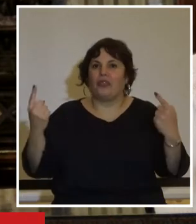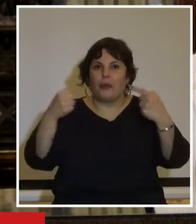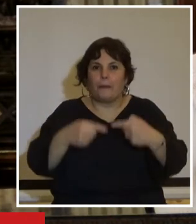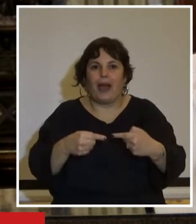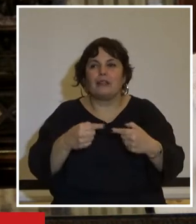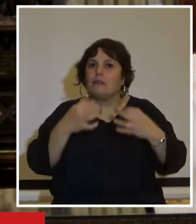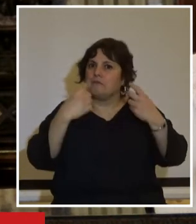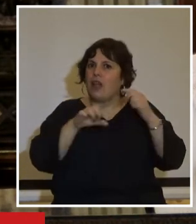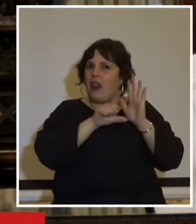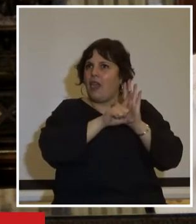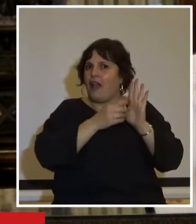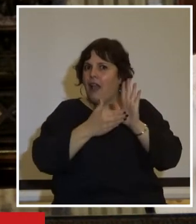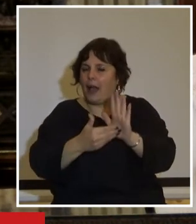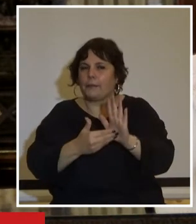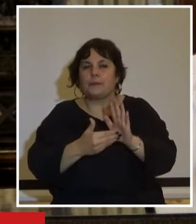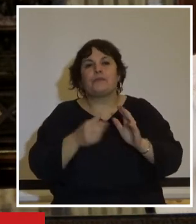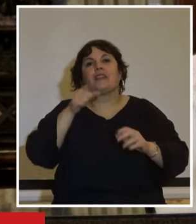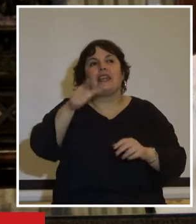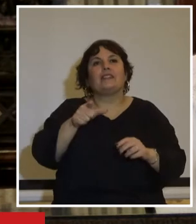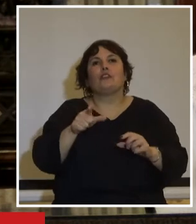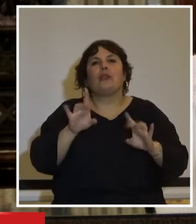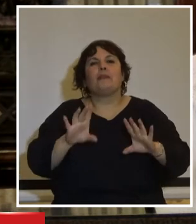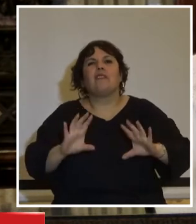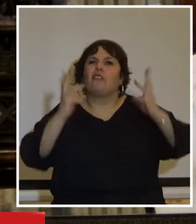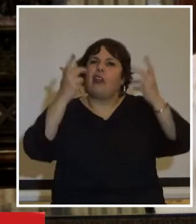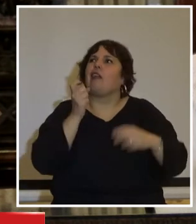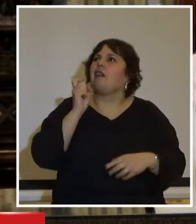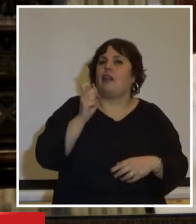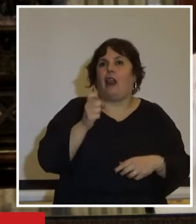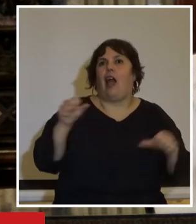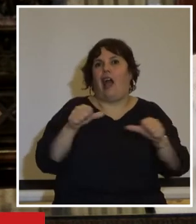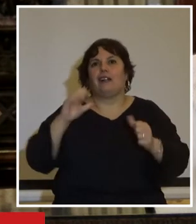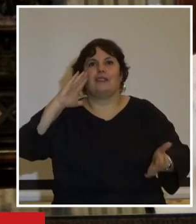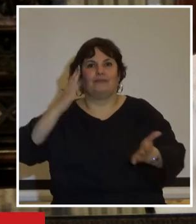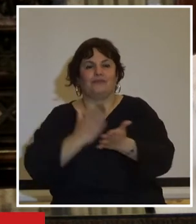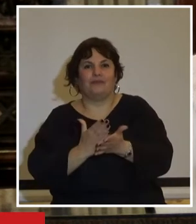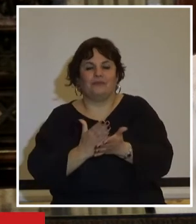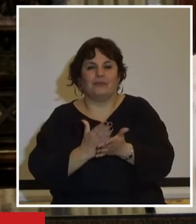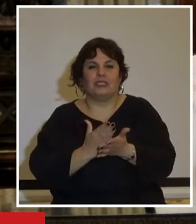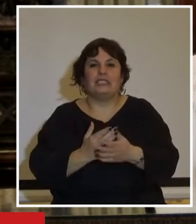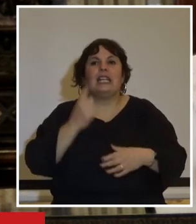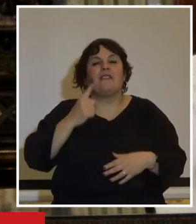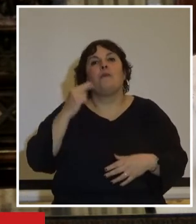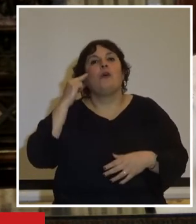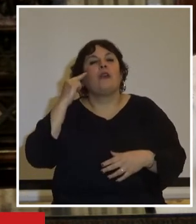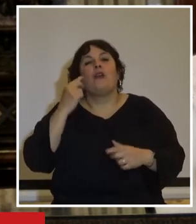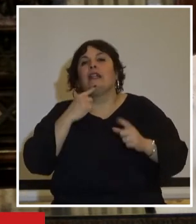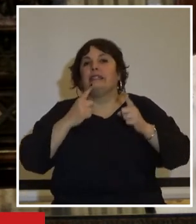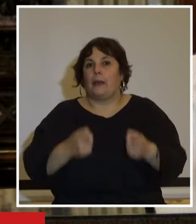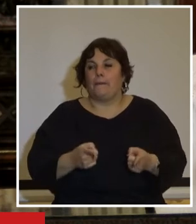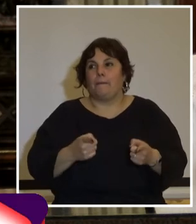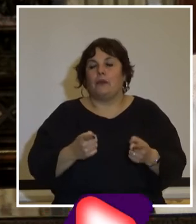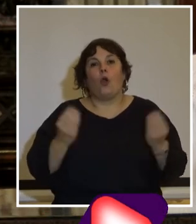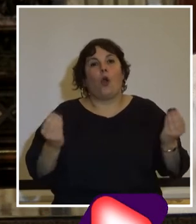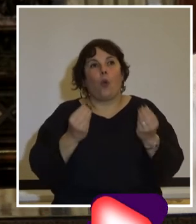legítimos. Eso lo violentan quienes realizan un golpe de Estado y debemos recordar también que